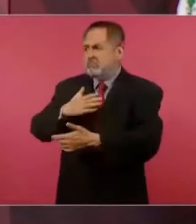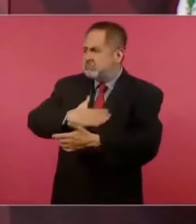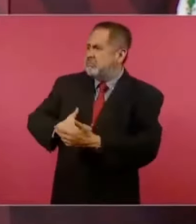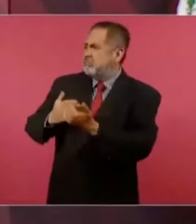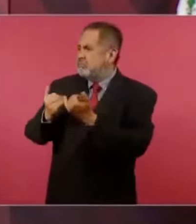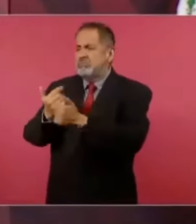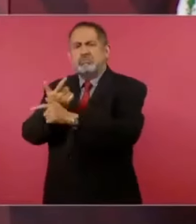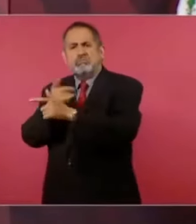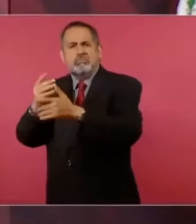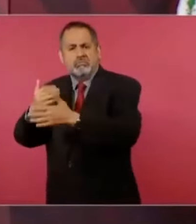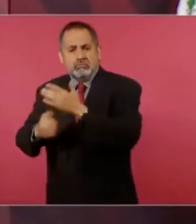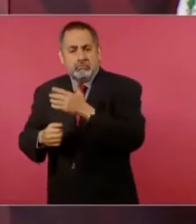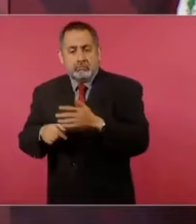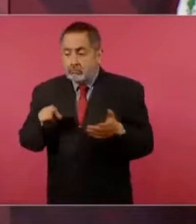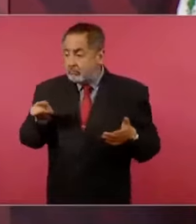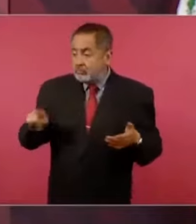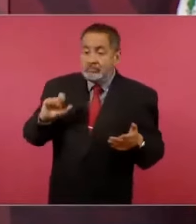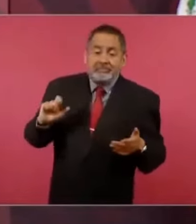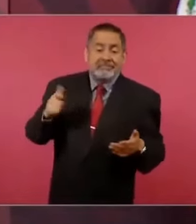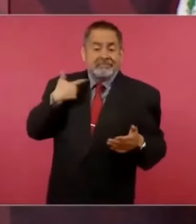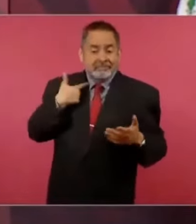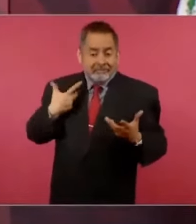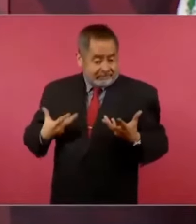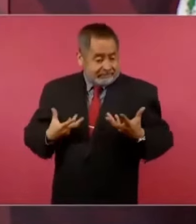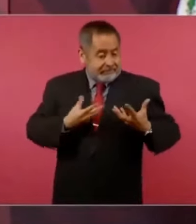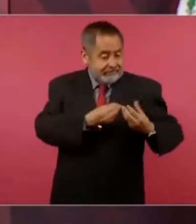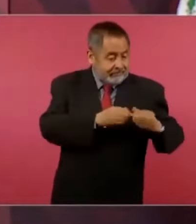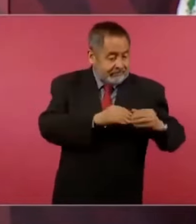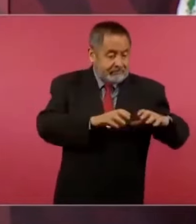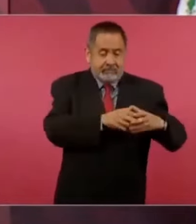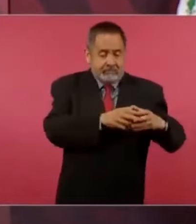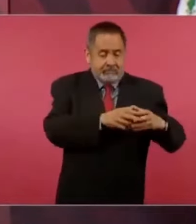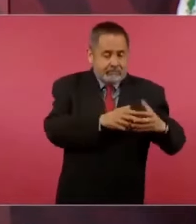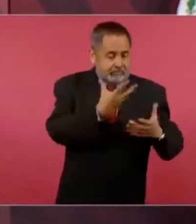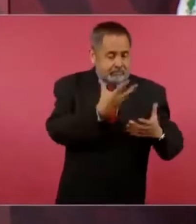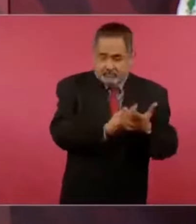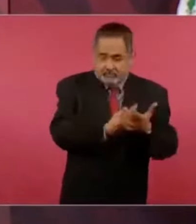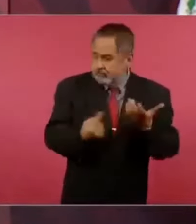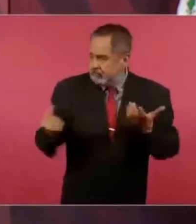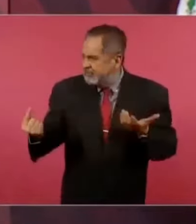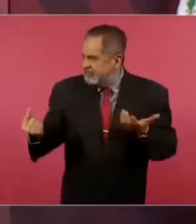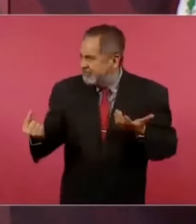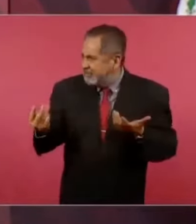es mayor el odio.